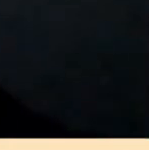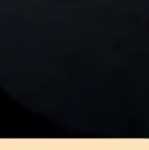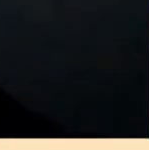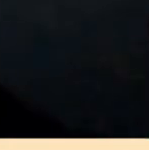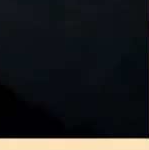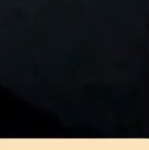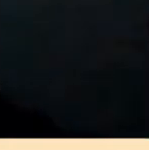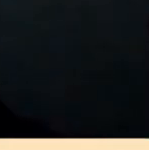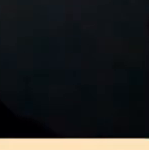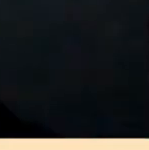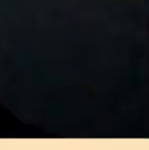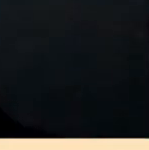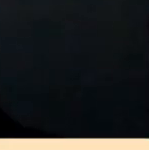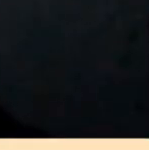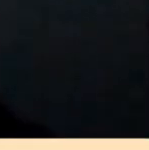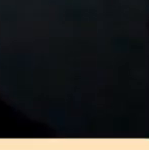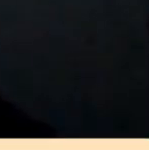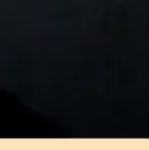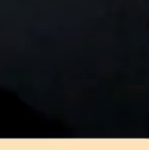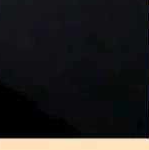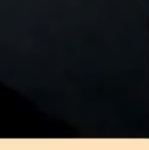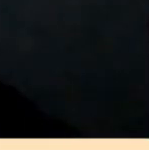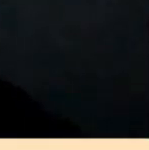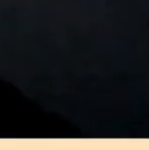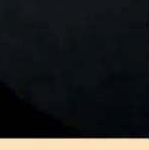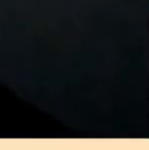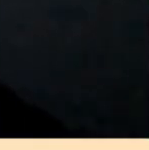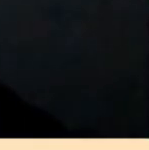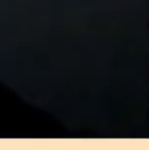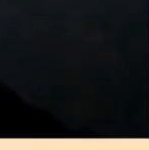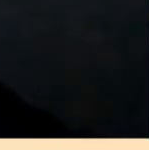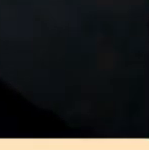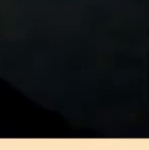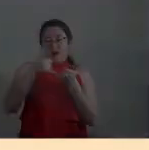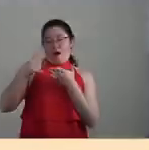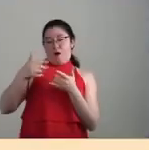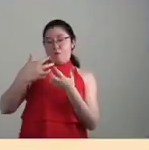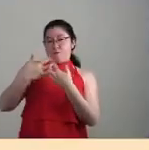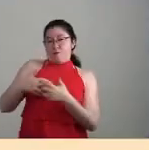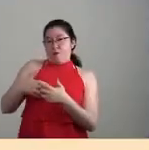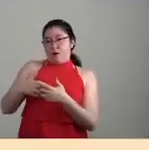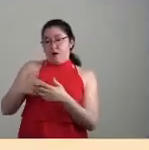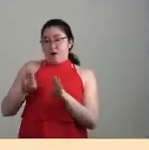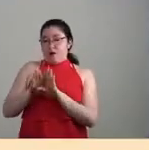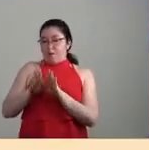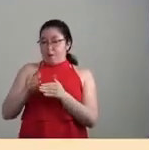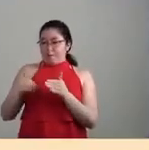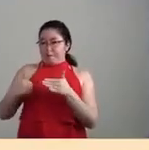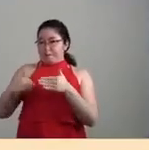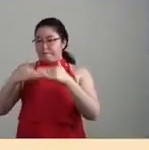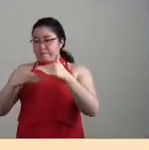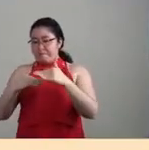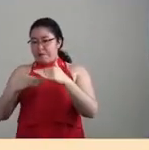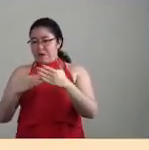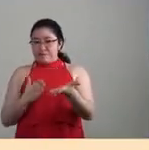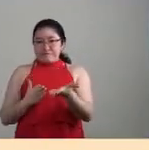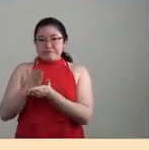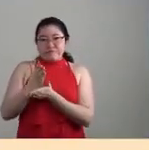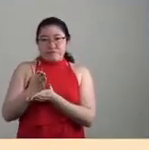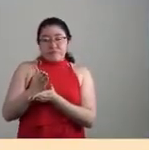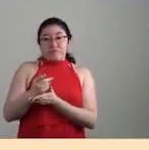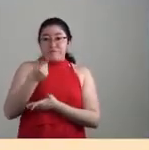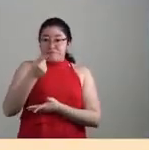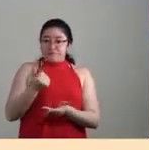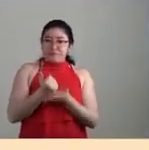pues previos a lo que sería la agricultura industrial pues es expulsada a los límites, ¿no? Y resulta que eso lo que produce es precisamente